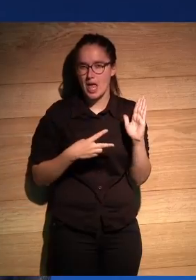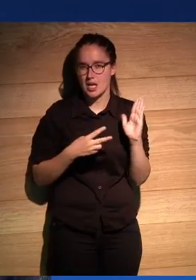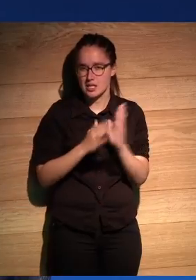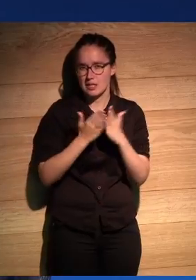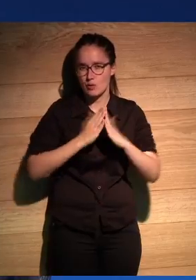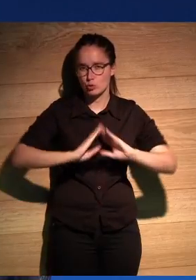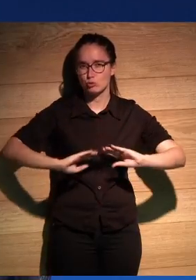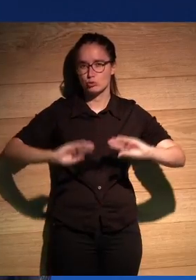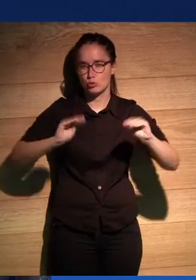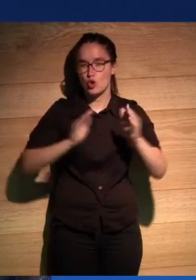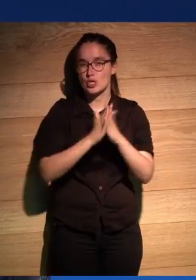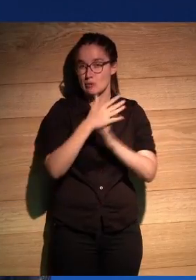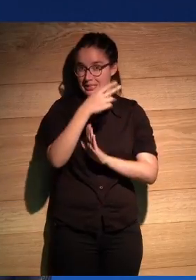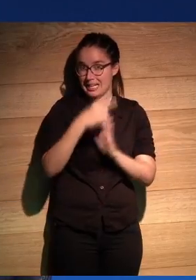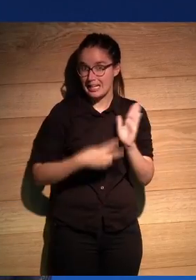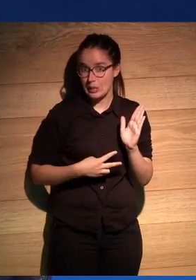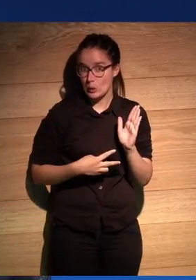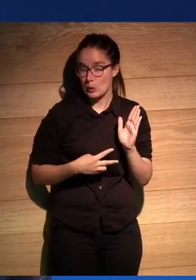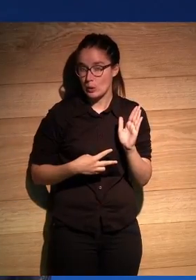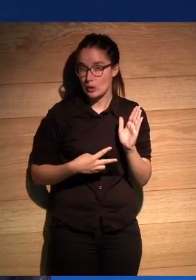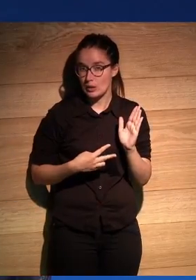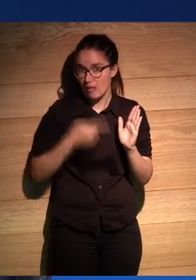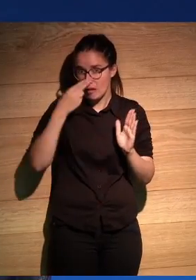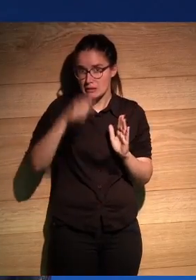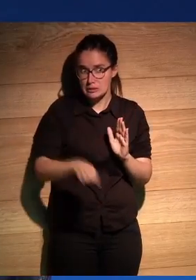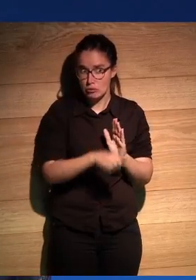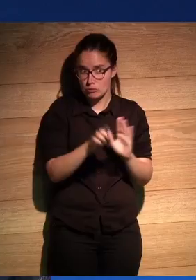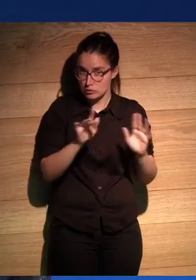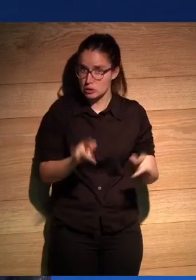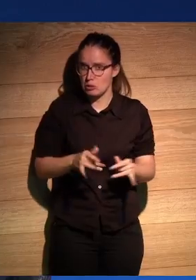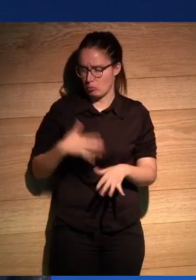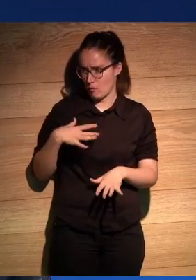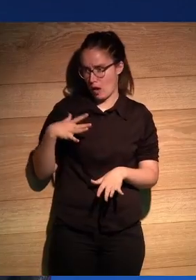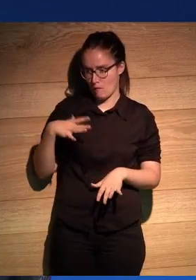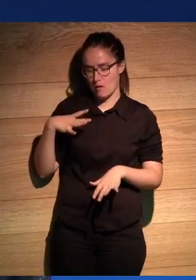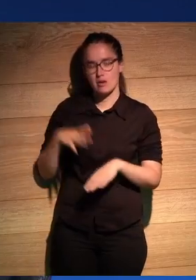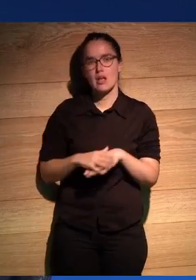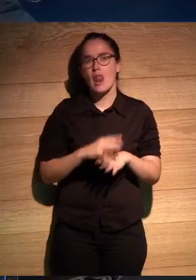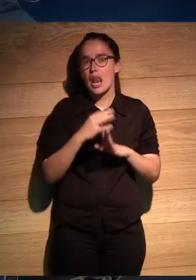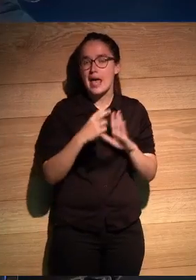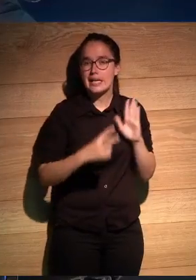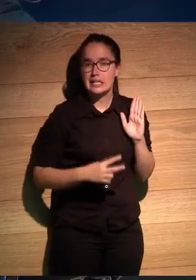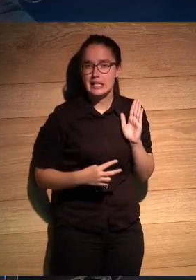Roberto los libros que leí ¿interesa esto? interesa ¿sí? yo ya he leído bueno